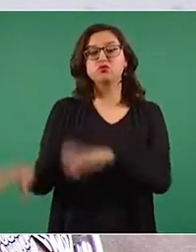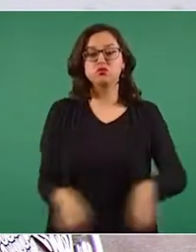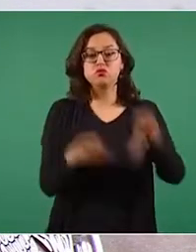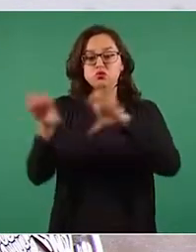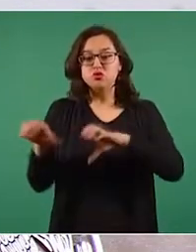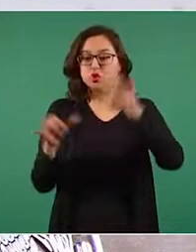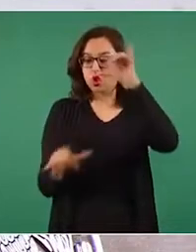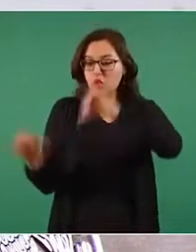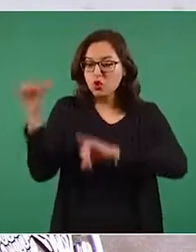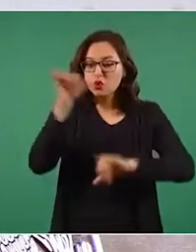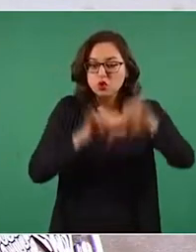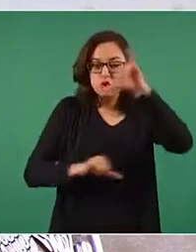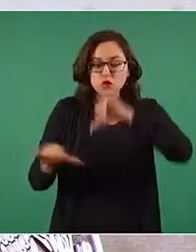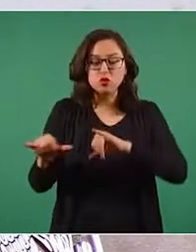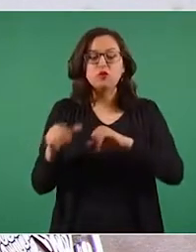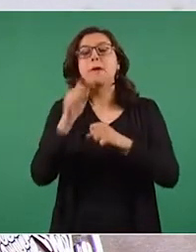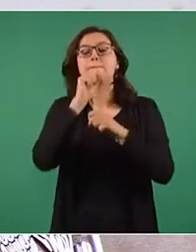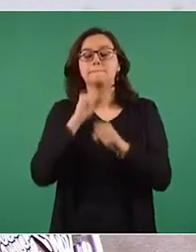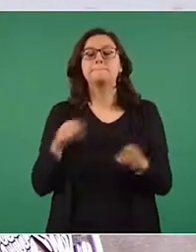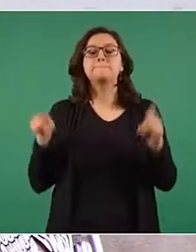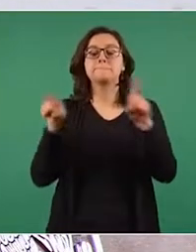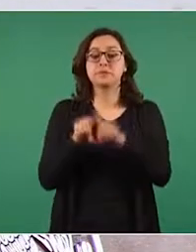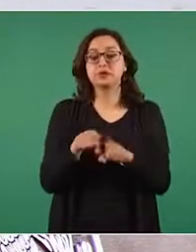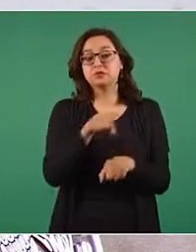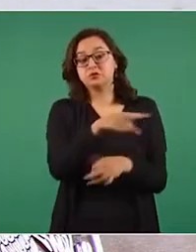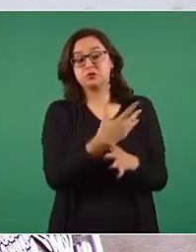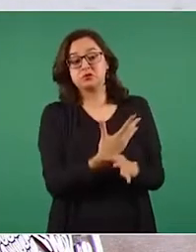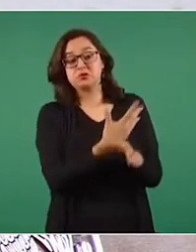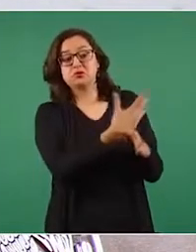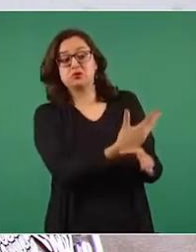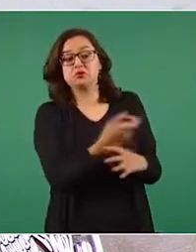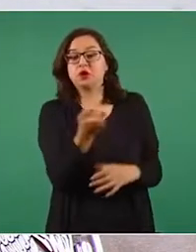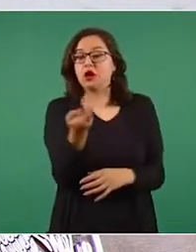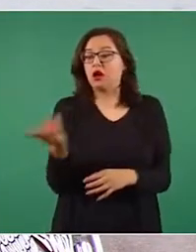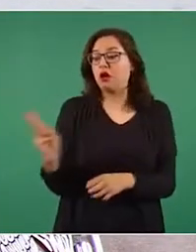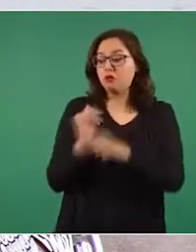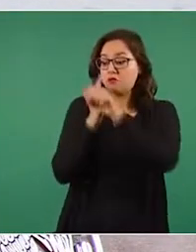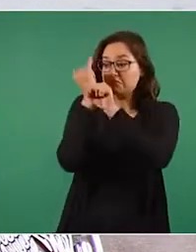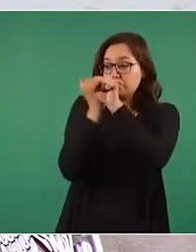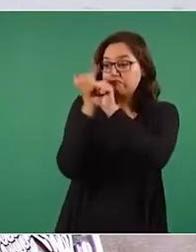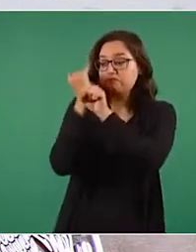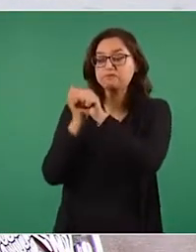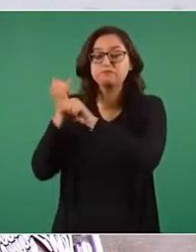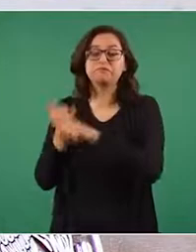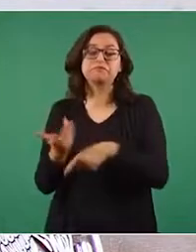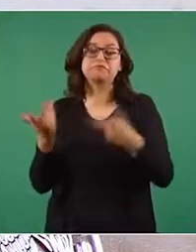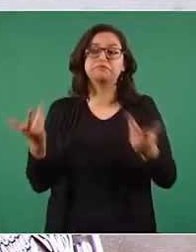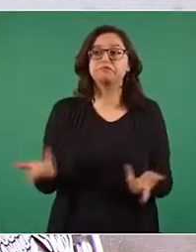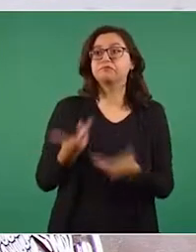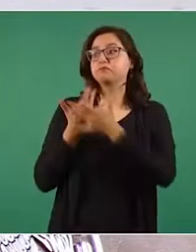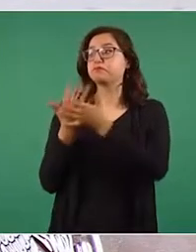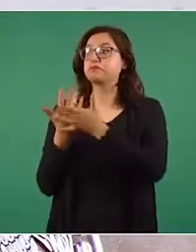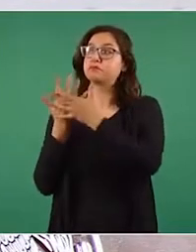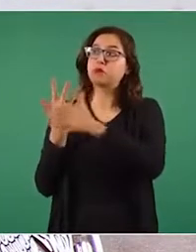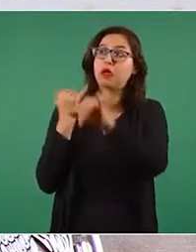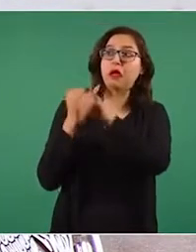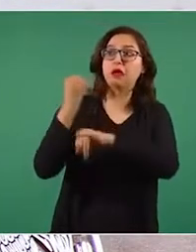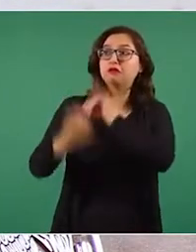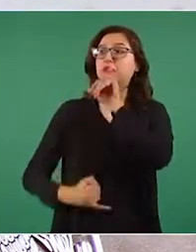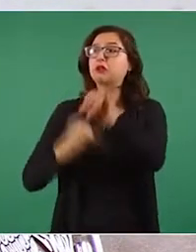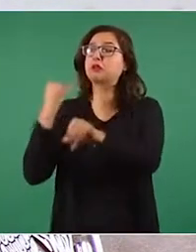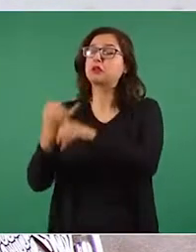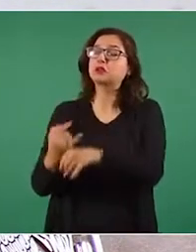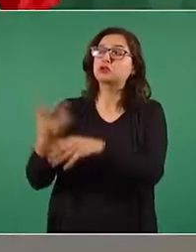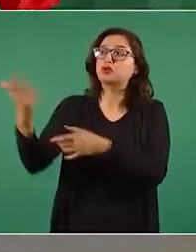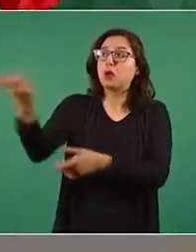laboratorio. Más adelante se afirma que los investigadores ahora dependen de convocatorias internacionales y